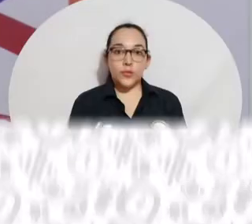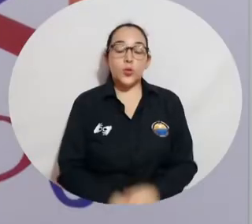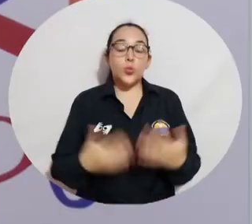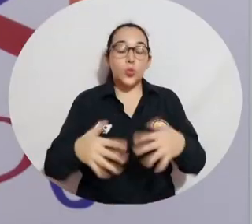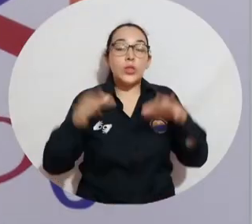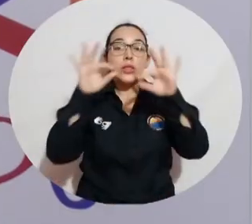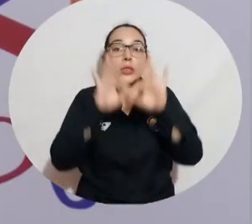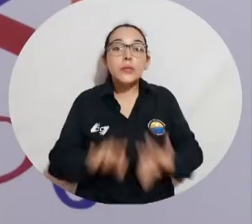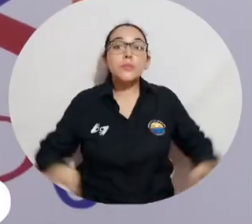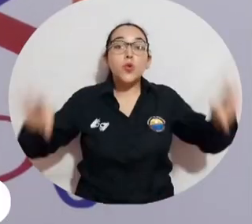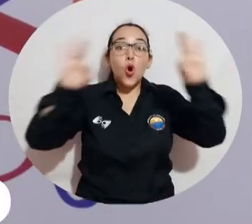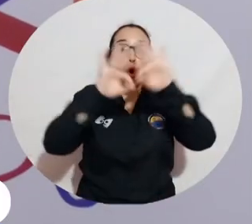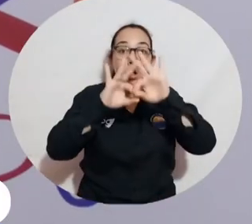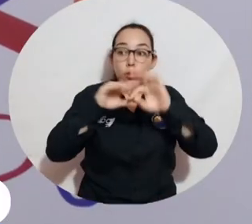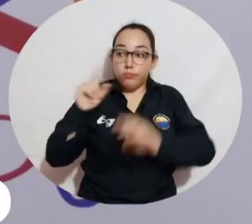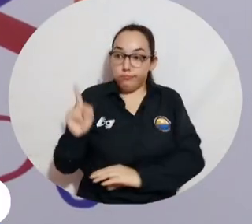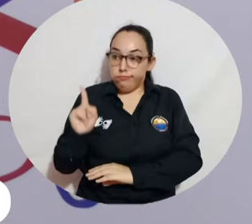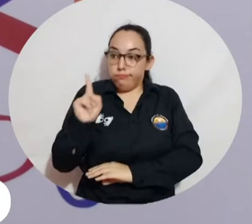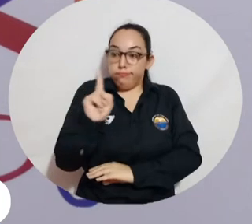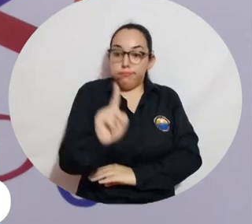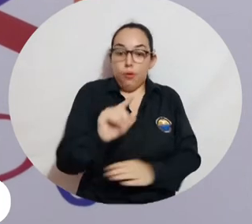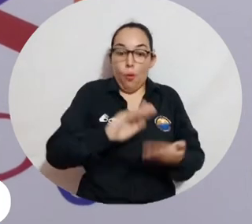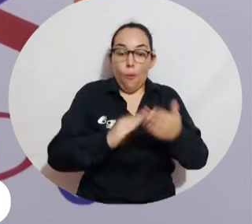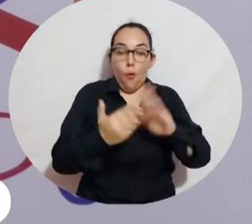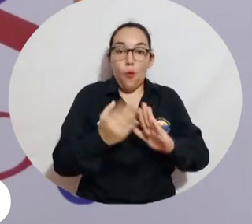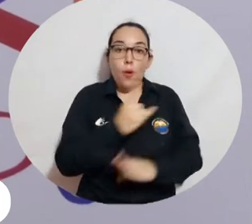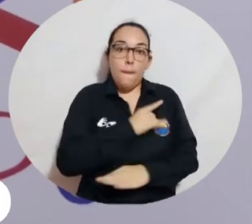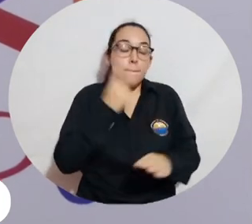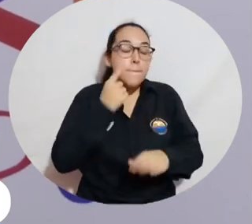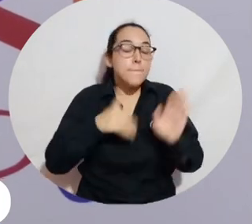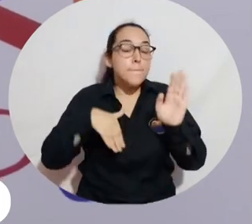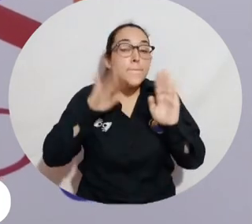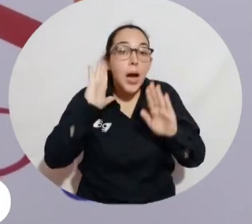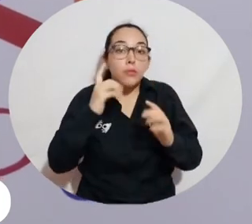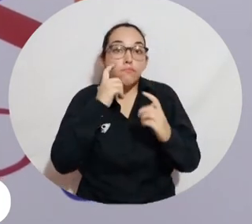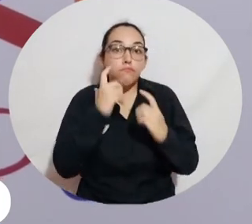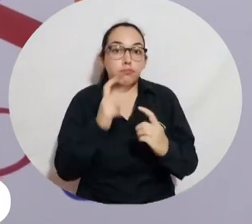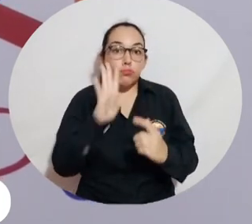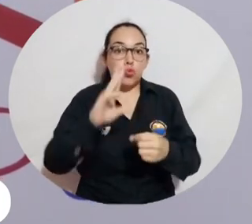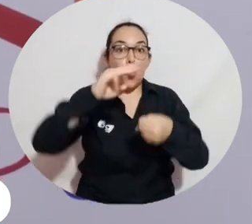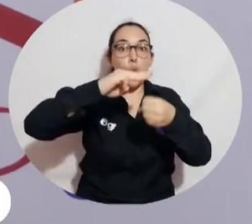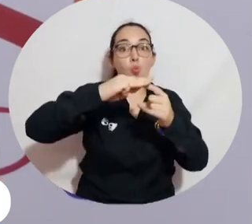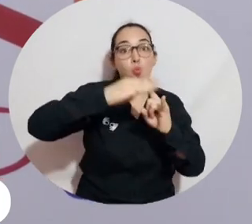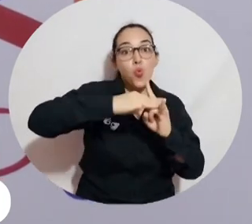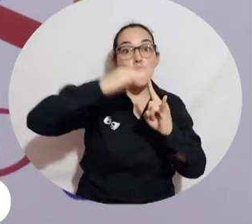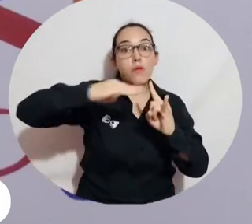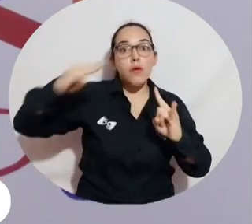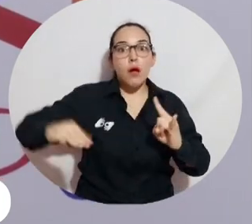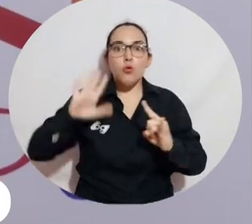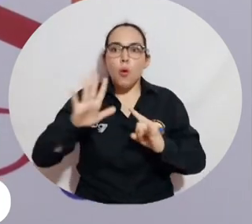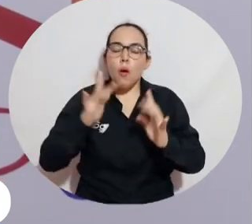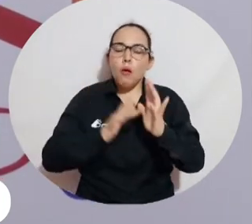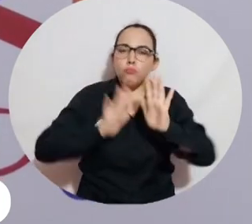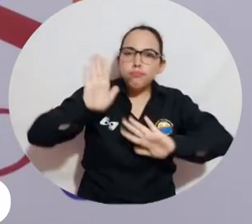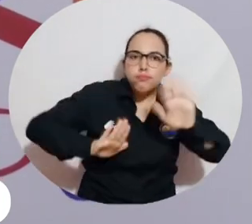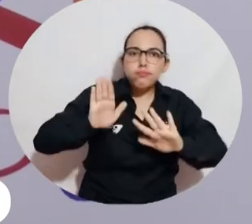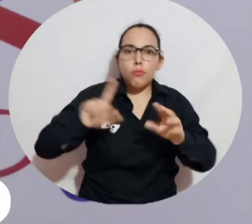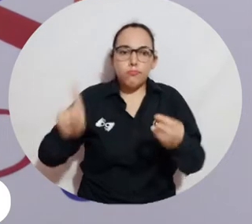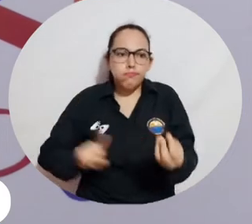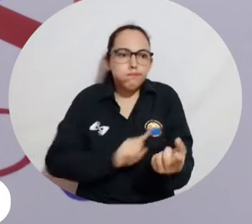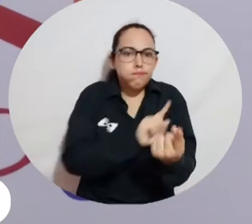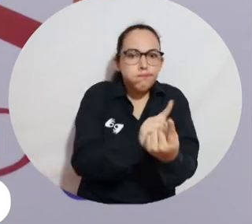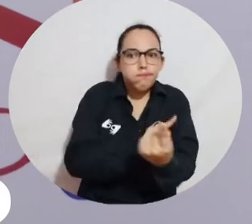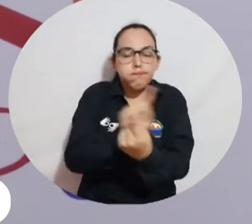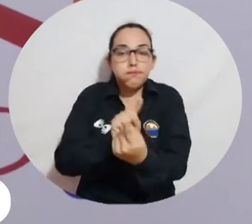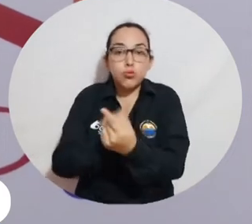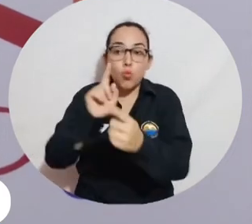Es importante que un miembro de la comunidad universitaria, más exactamente la Universidad del Magdalena, tenga esa participación,